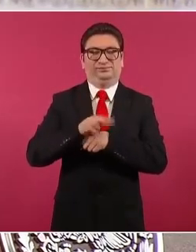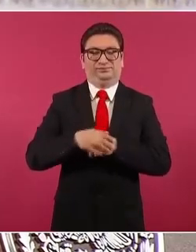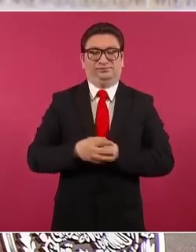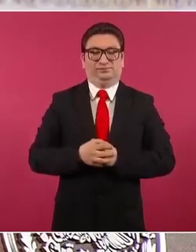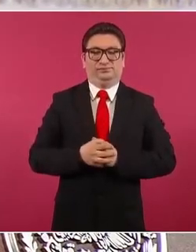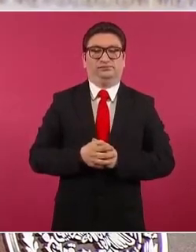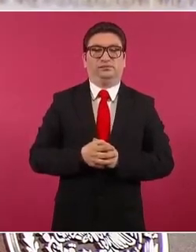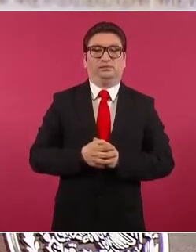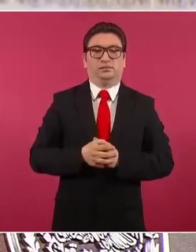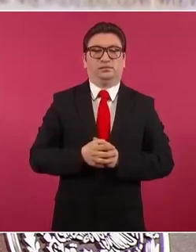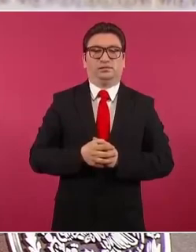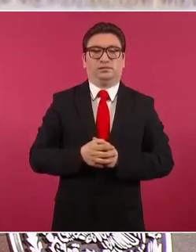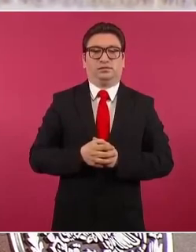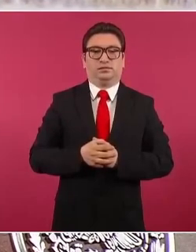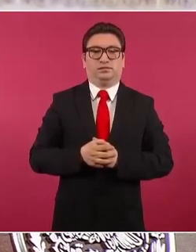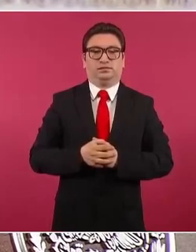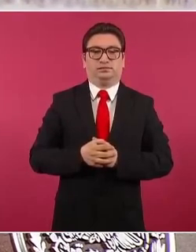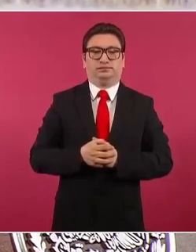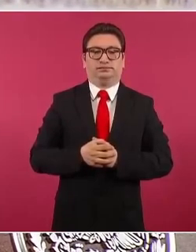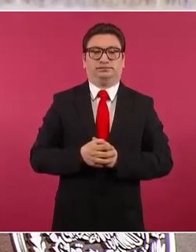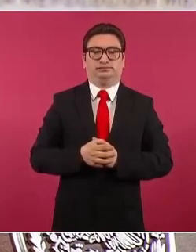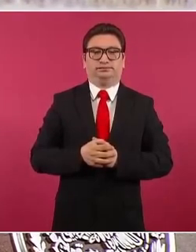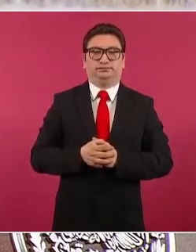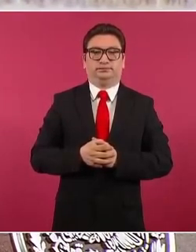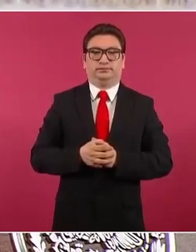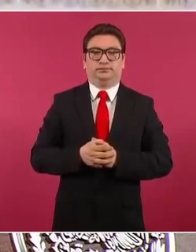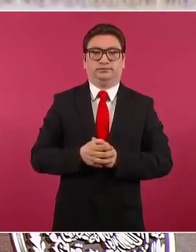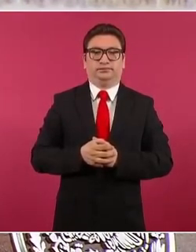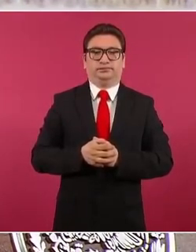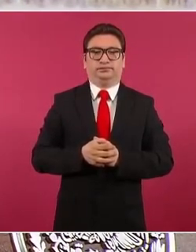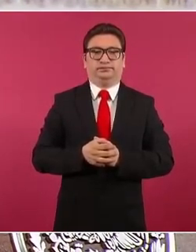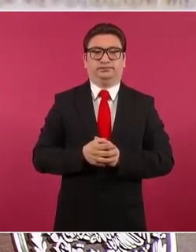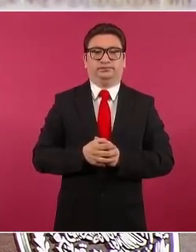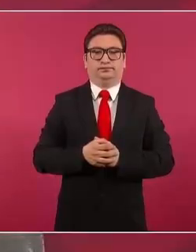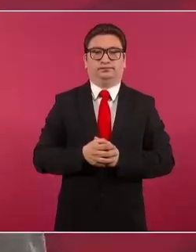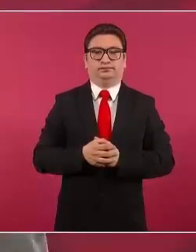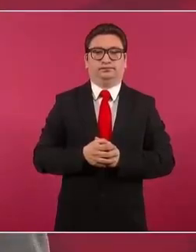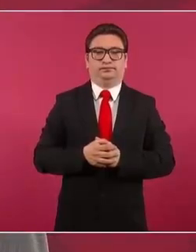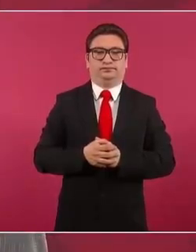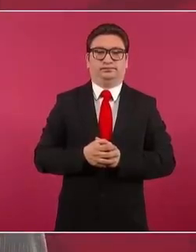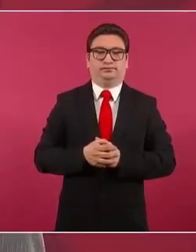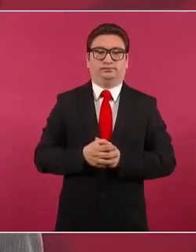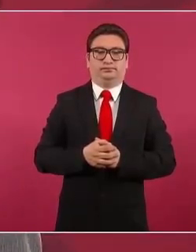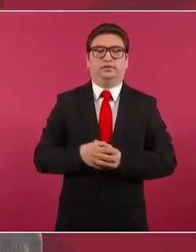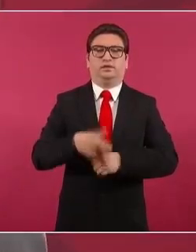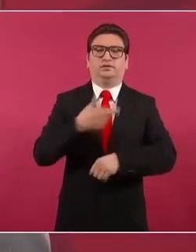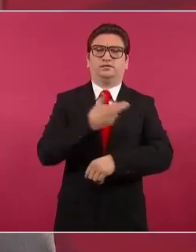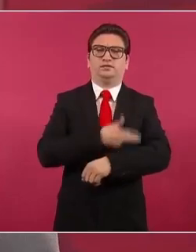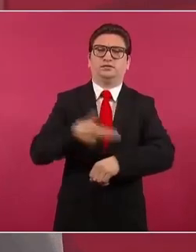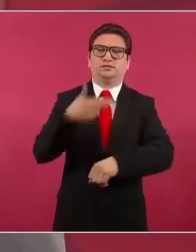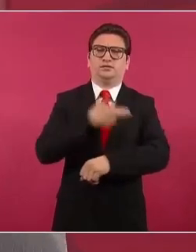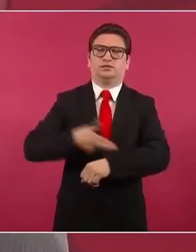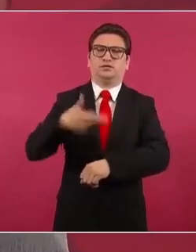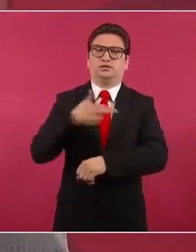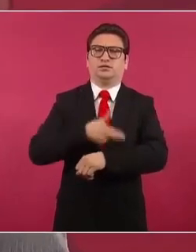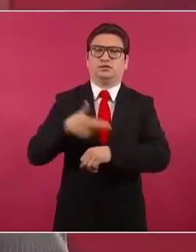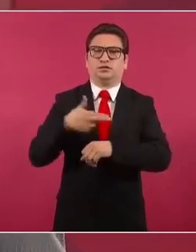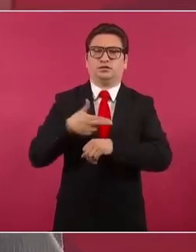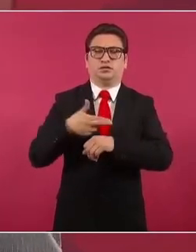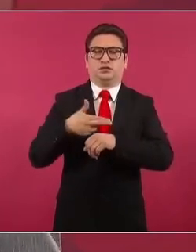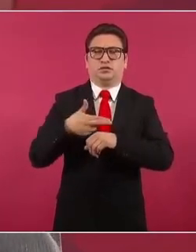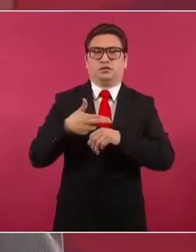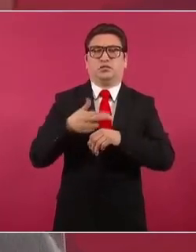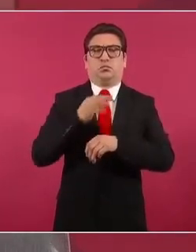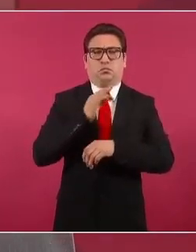El trámite lo pueden hacer desde cualquier lugar. Ahora,